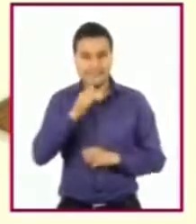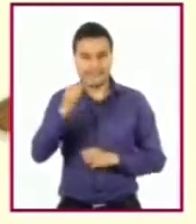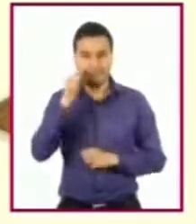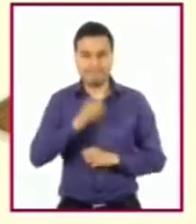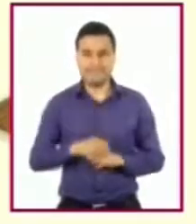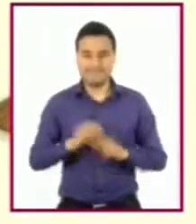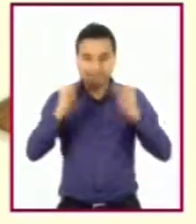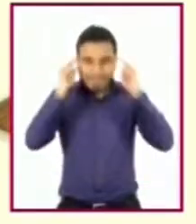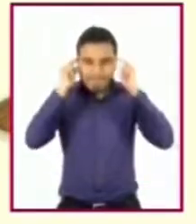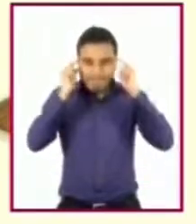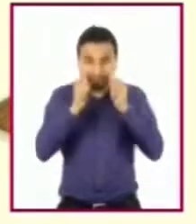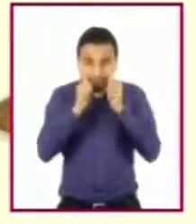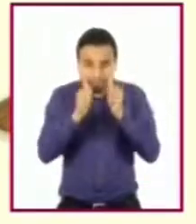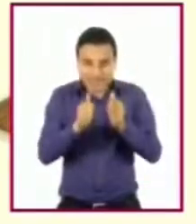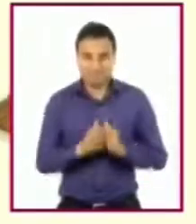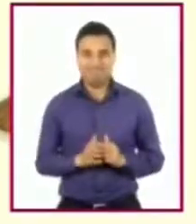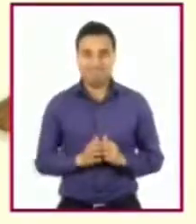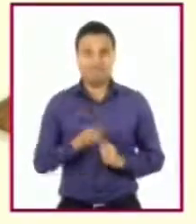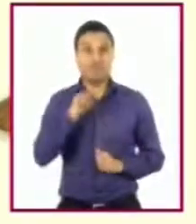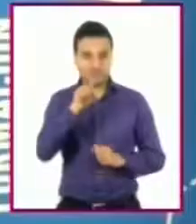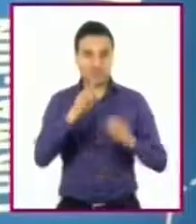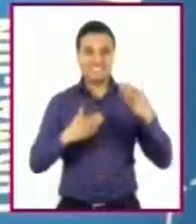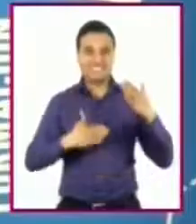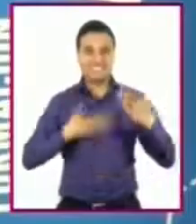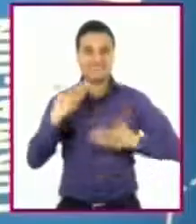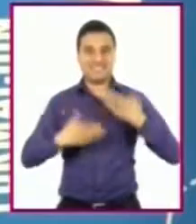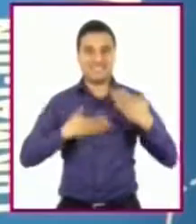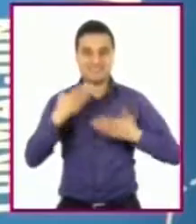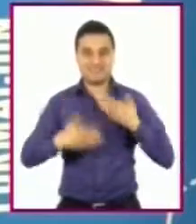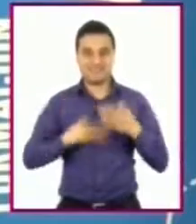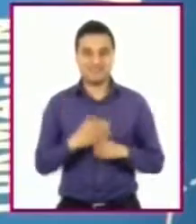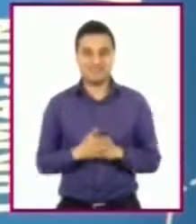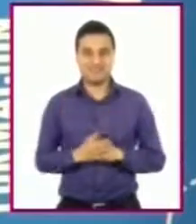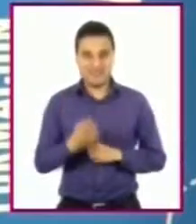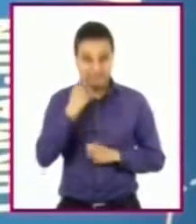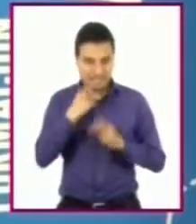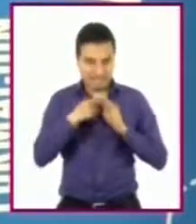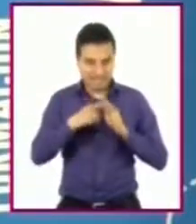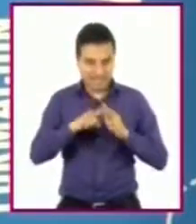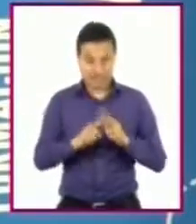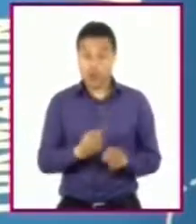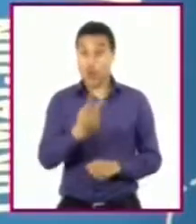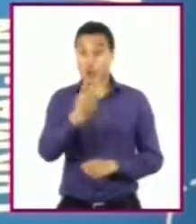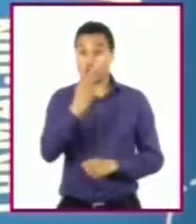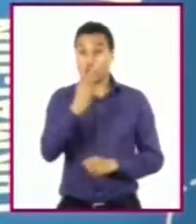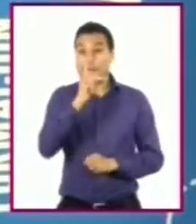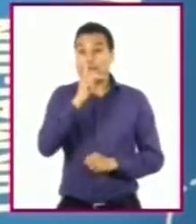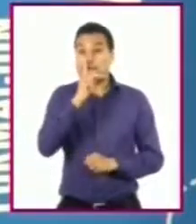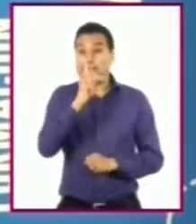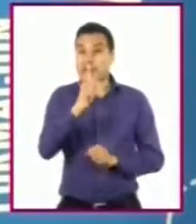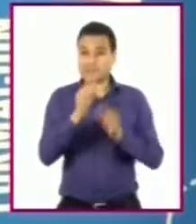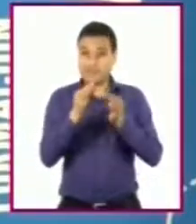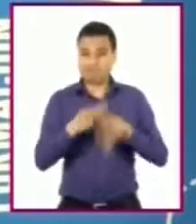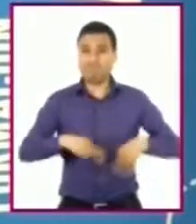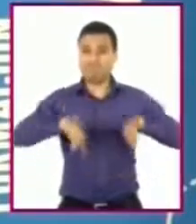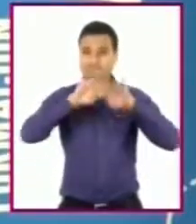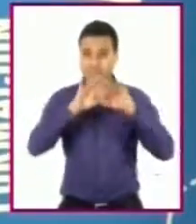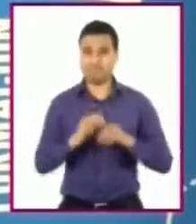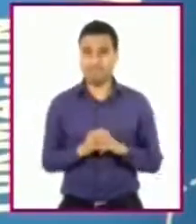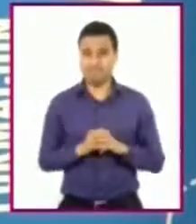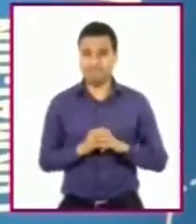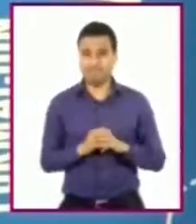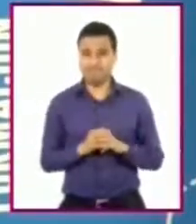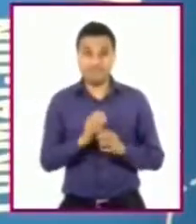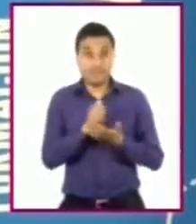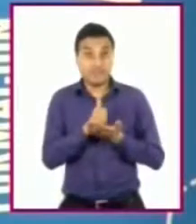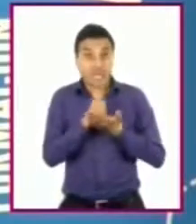y diviértanse al realizar el juego. Iniciaremos con dos conceptos sumamente importantes que les ayudarán